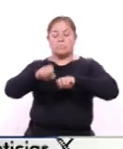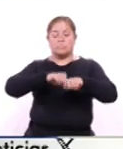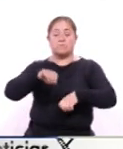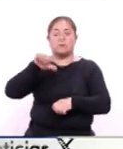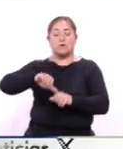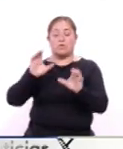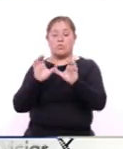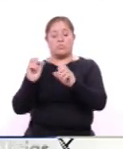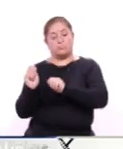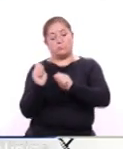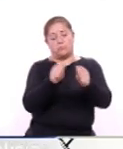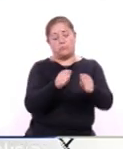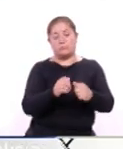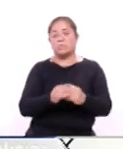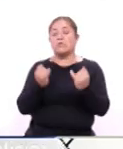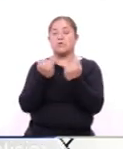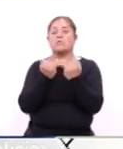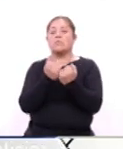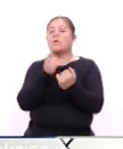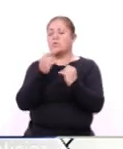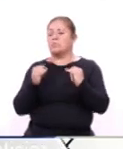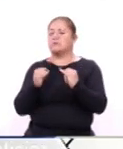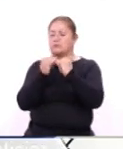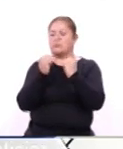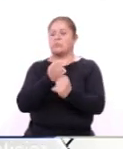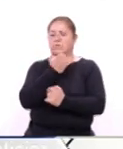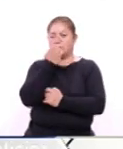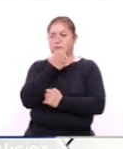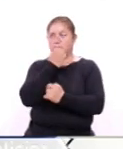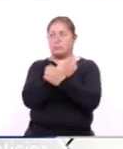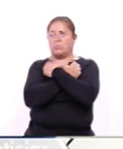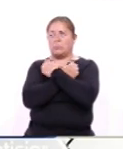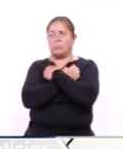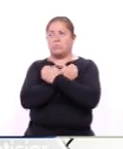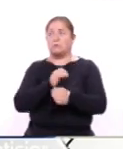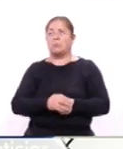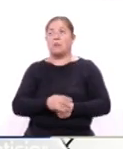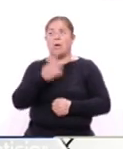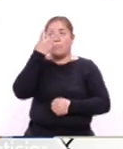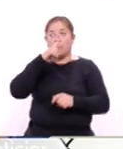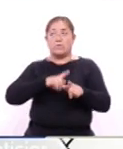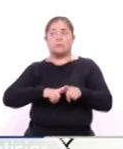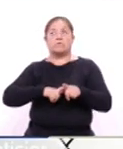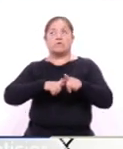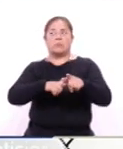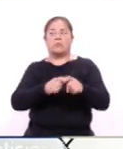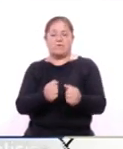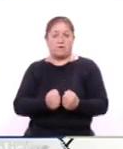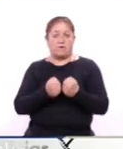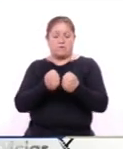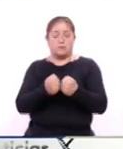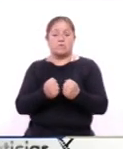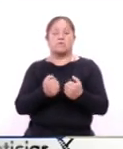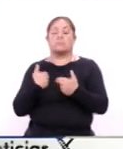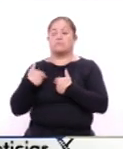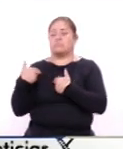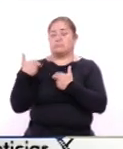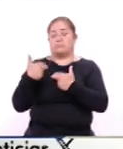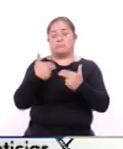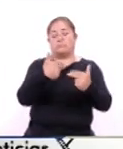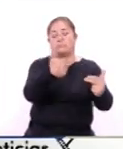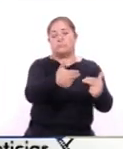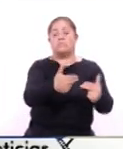recibir su certificado, también a una institución educativa, para que podamos seguir fortaleciendo y transmitir todo lo que es